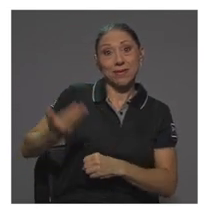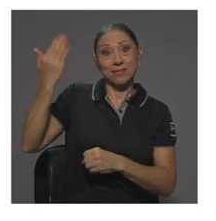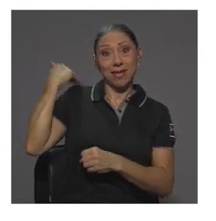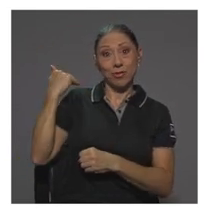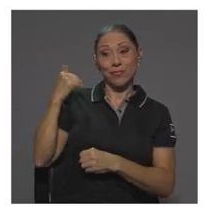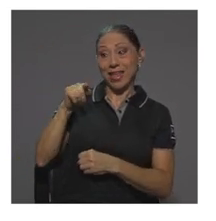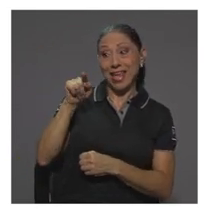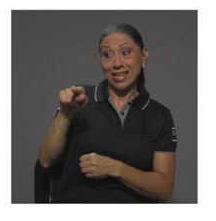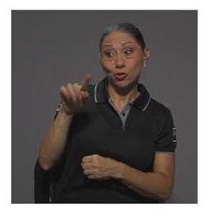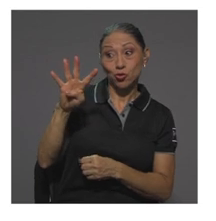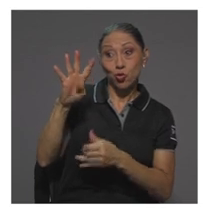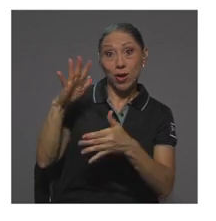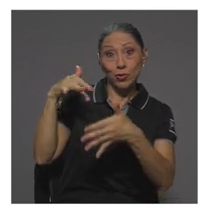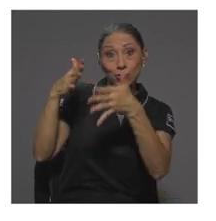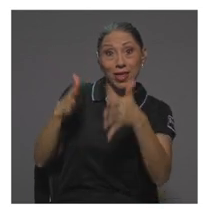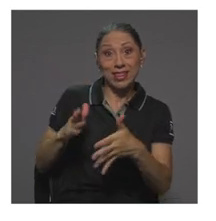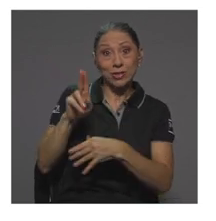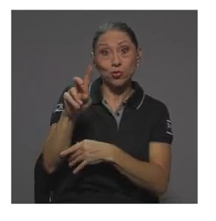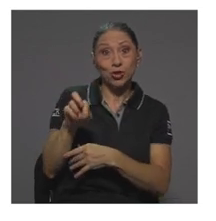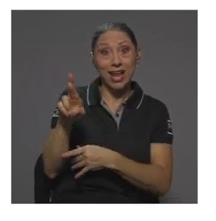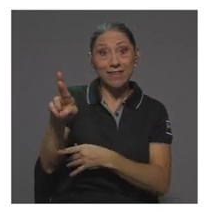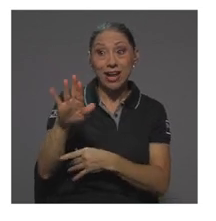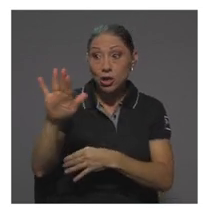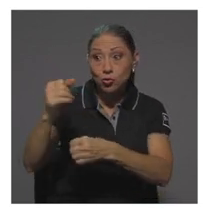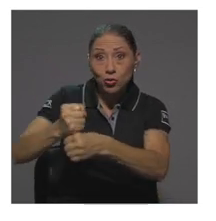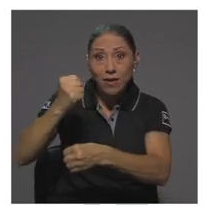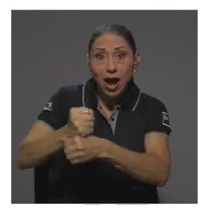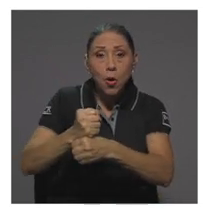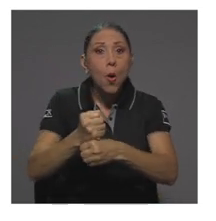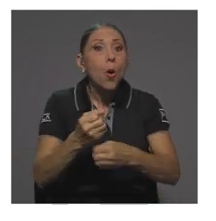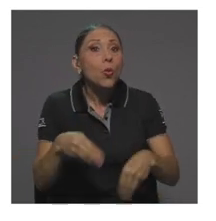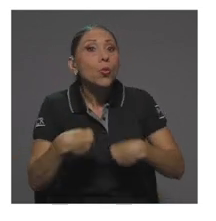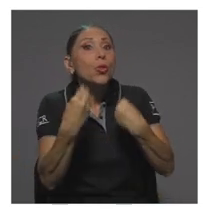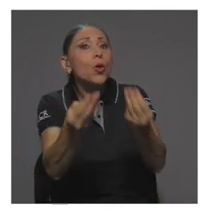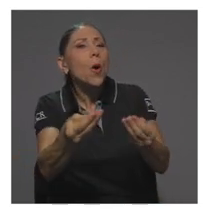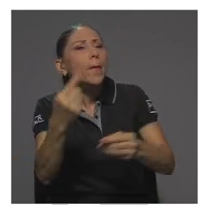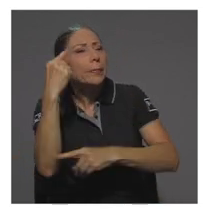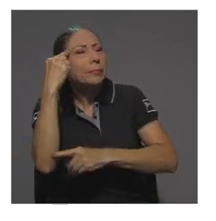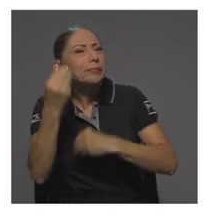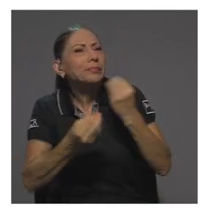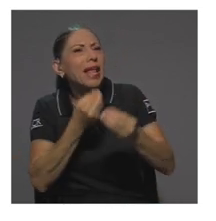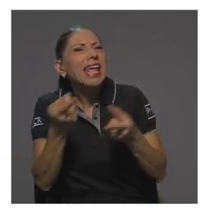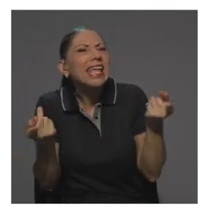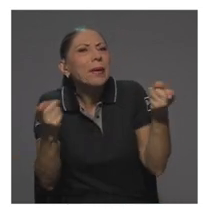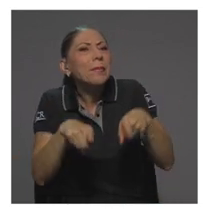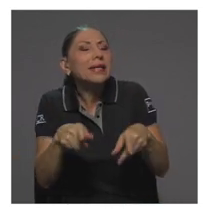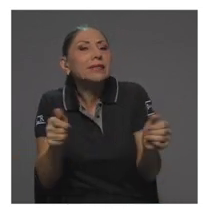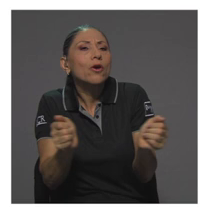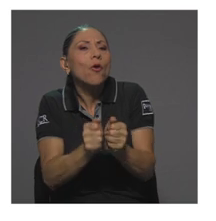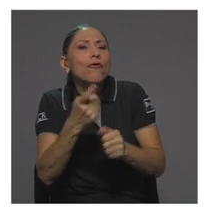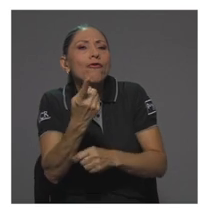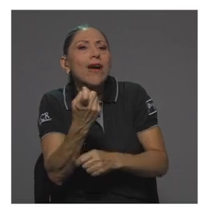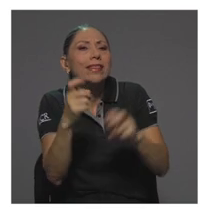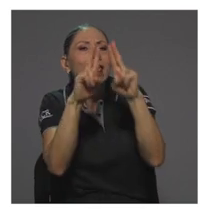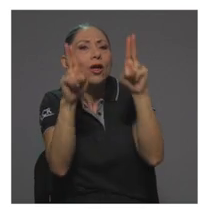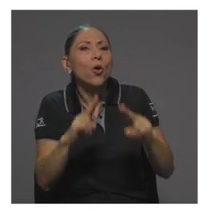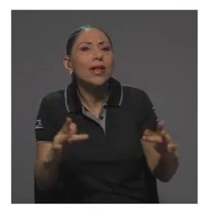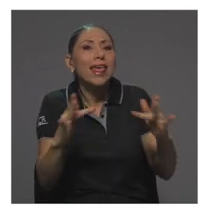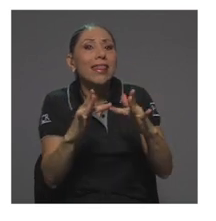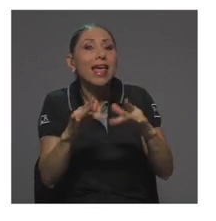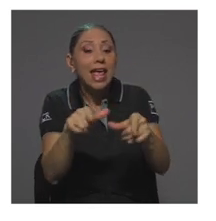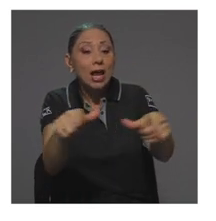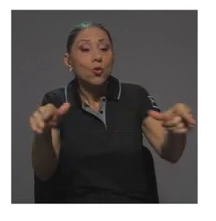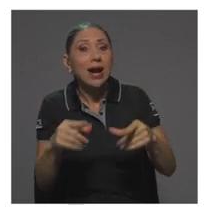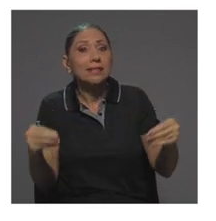de la UCR posibilitó proyecciones sobre el impacto de la falta de conectividad en los distritos más